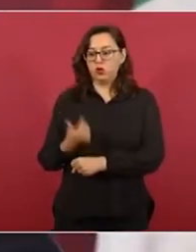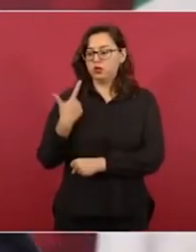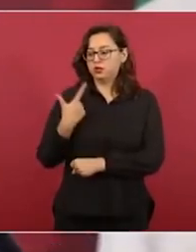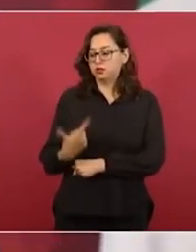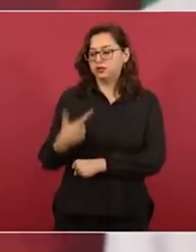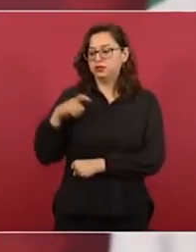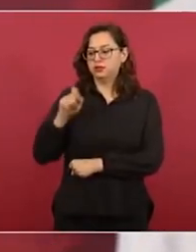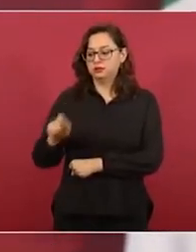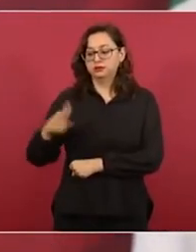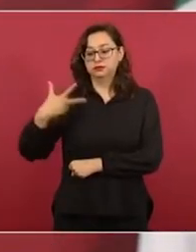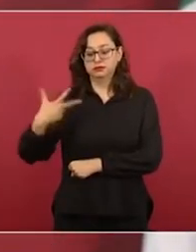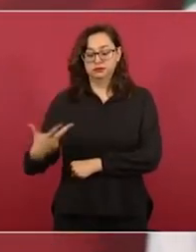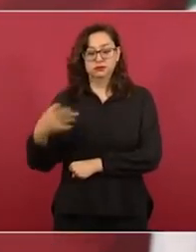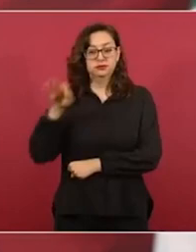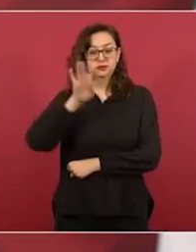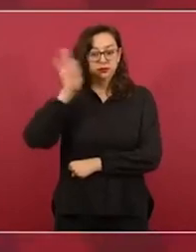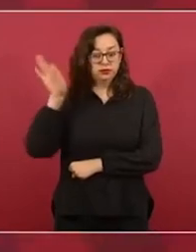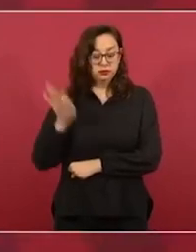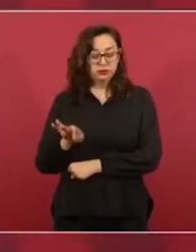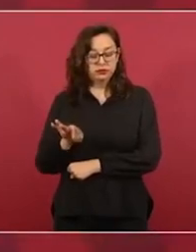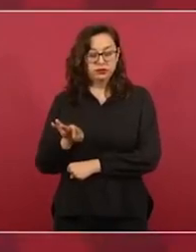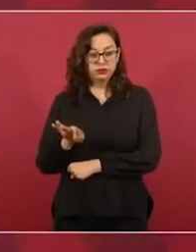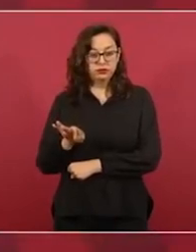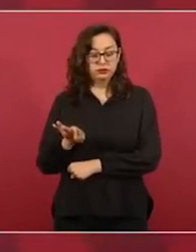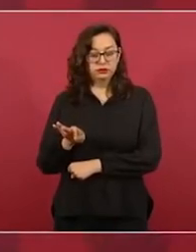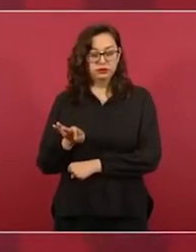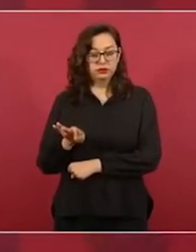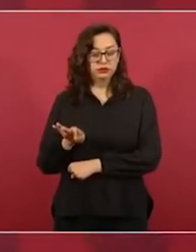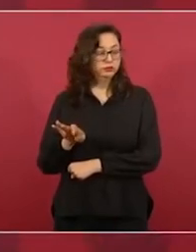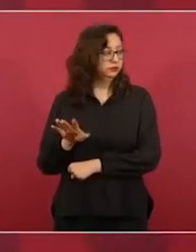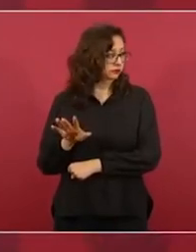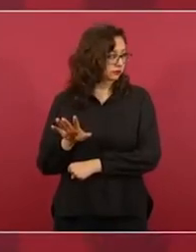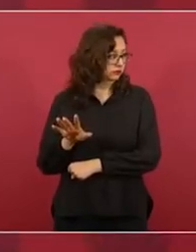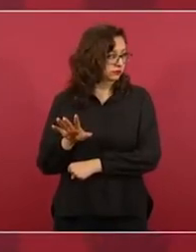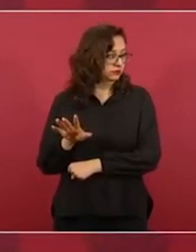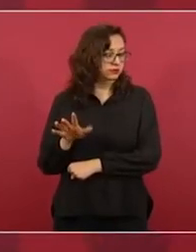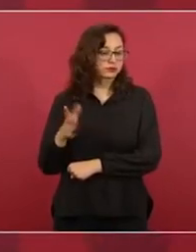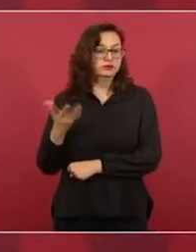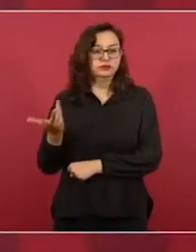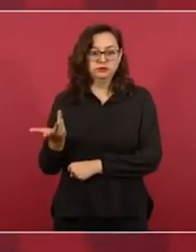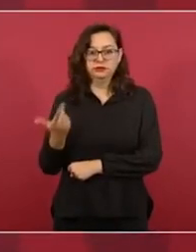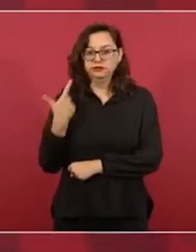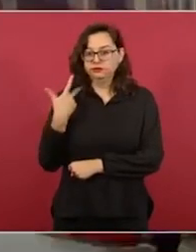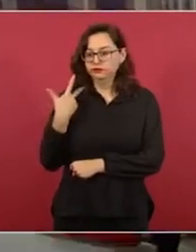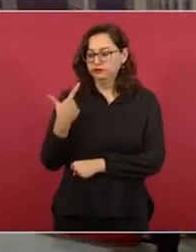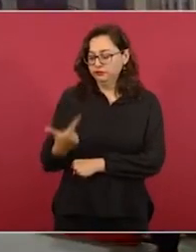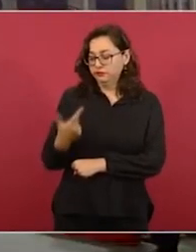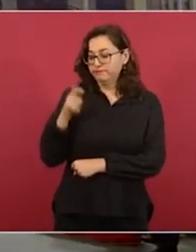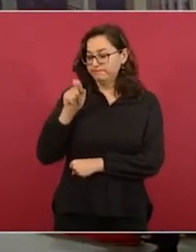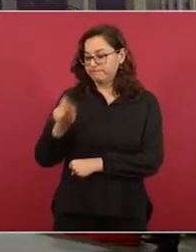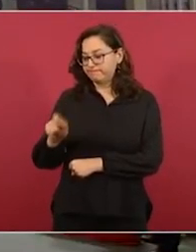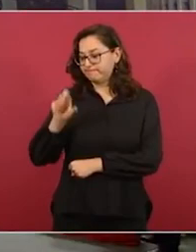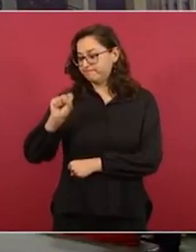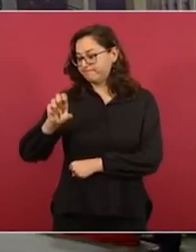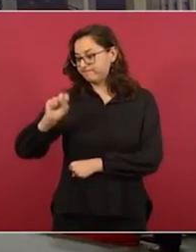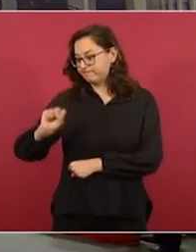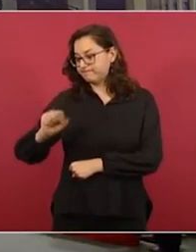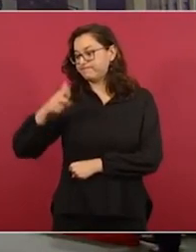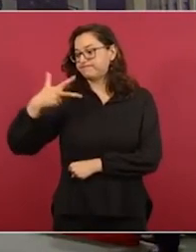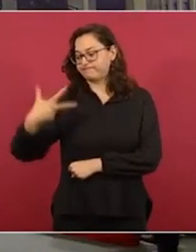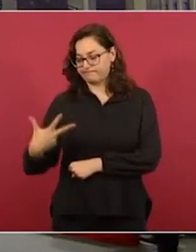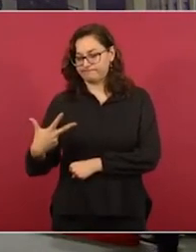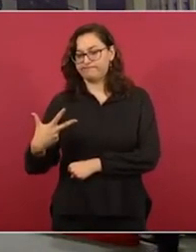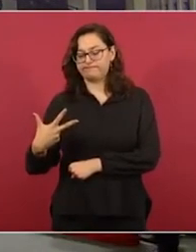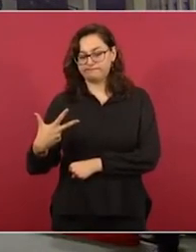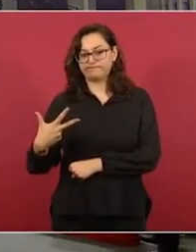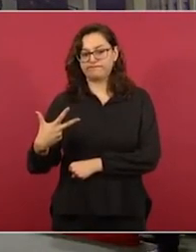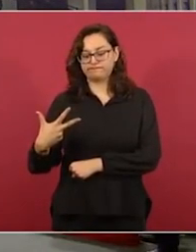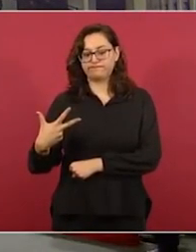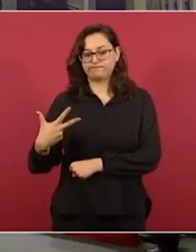.68,